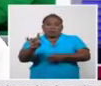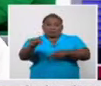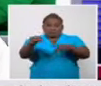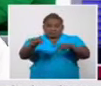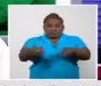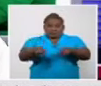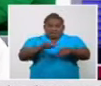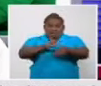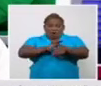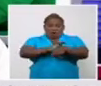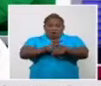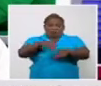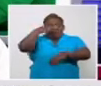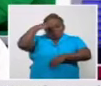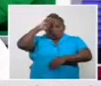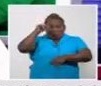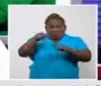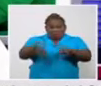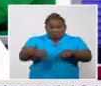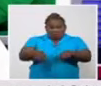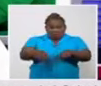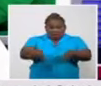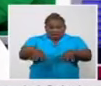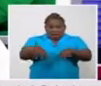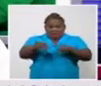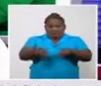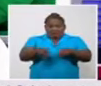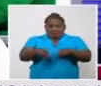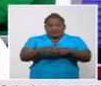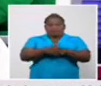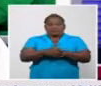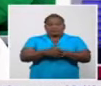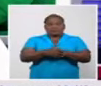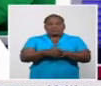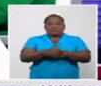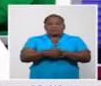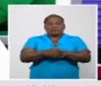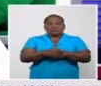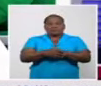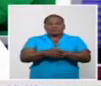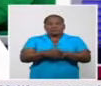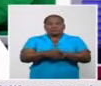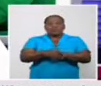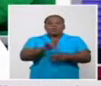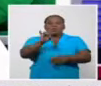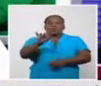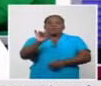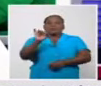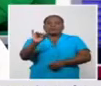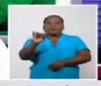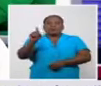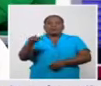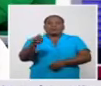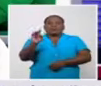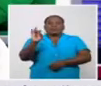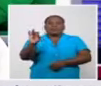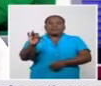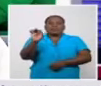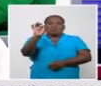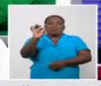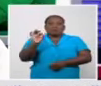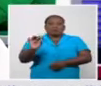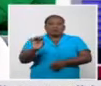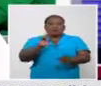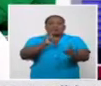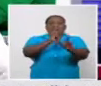primero dimos este dato de todos los casos, de los autóctonos, el 96,7% son contactos